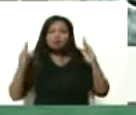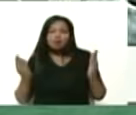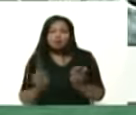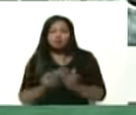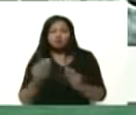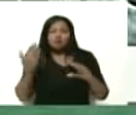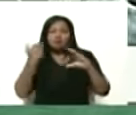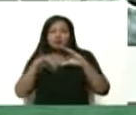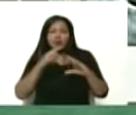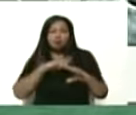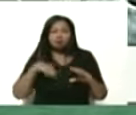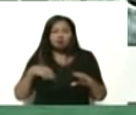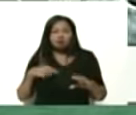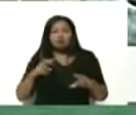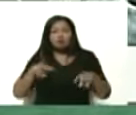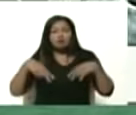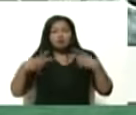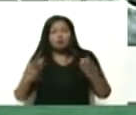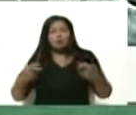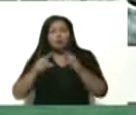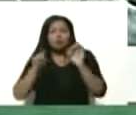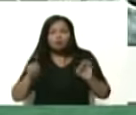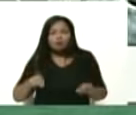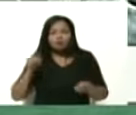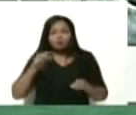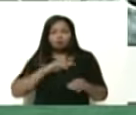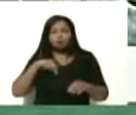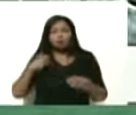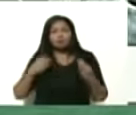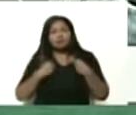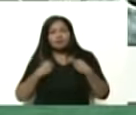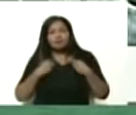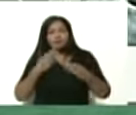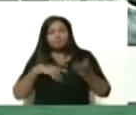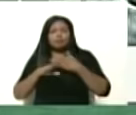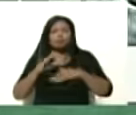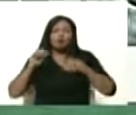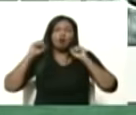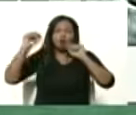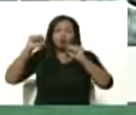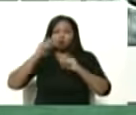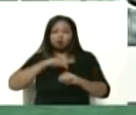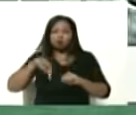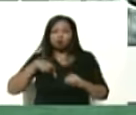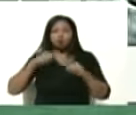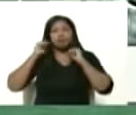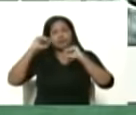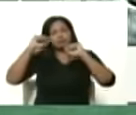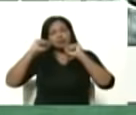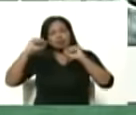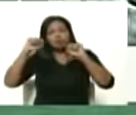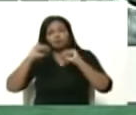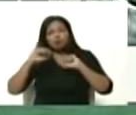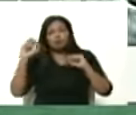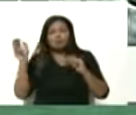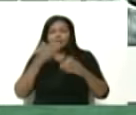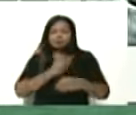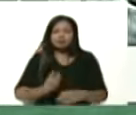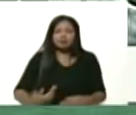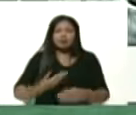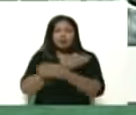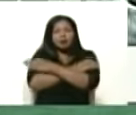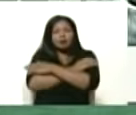mensaje y reafirmamos con nuestras vidas que lo vamos a lograr nosotros venceremos presidente un gran abrazo